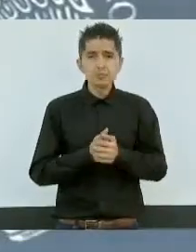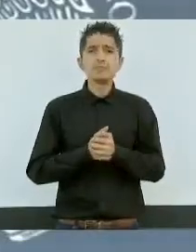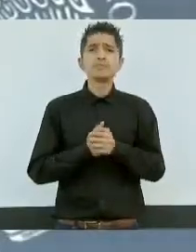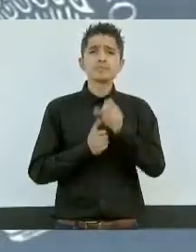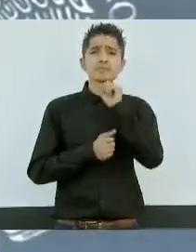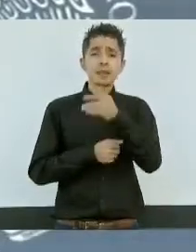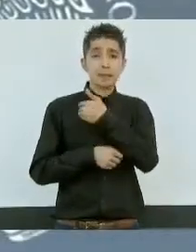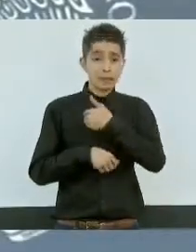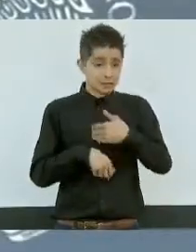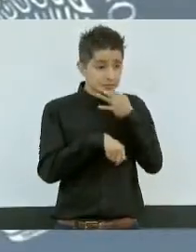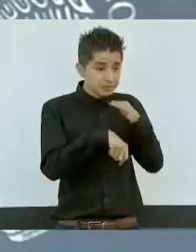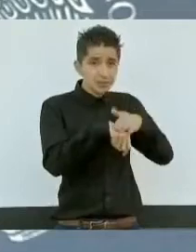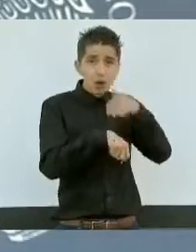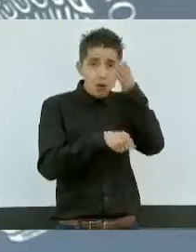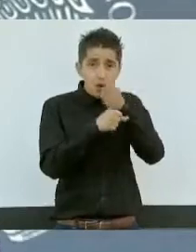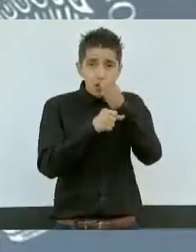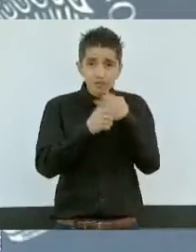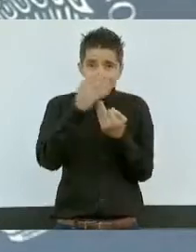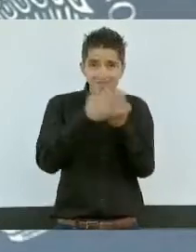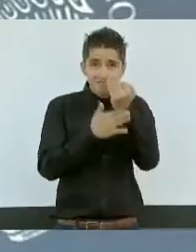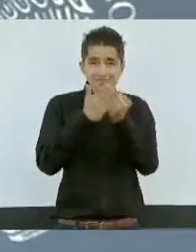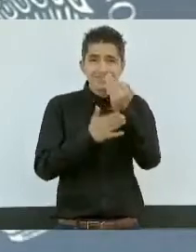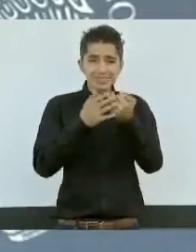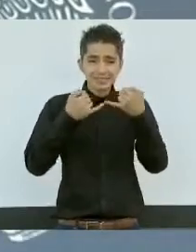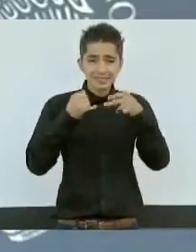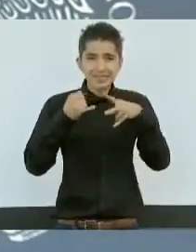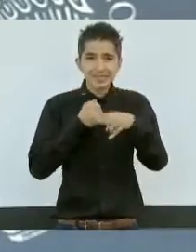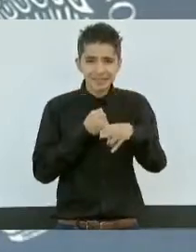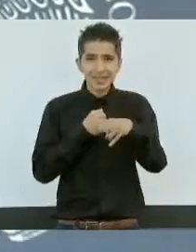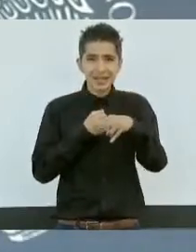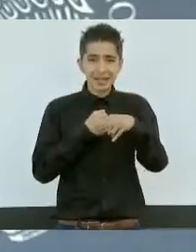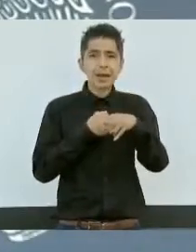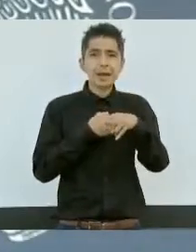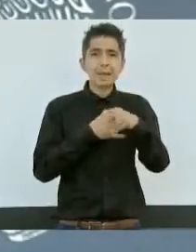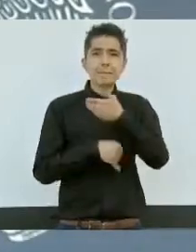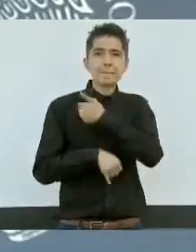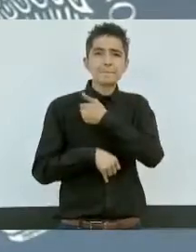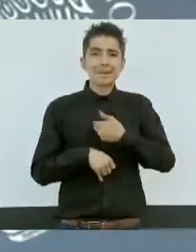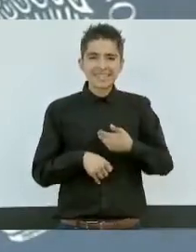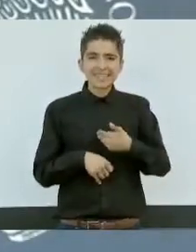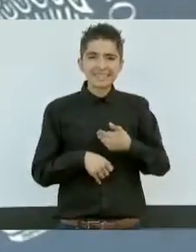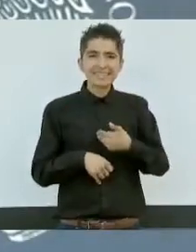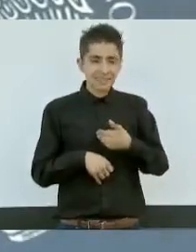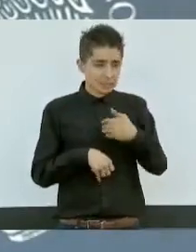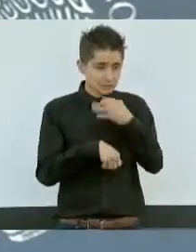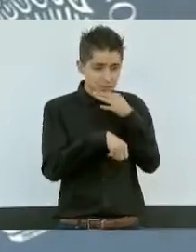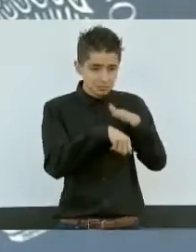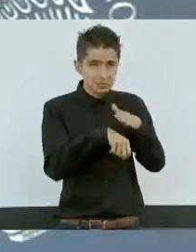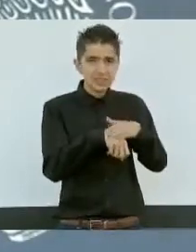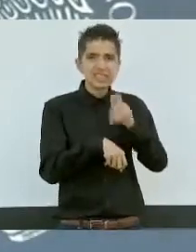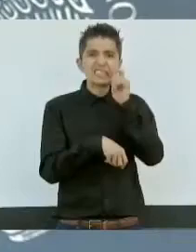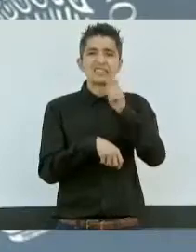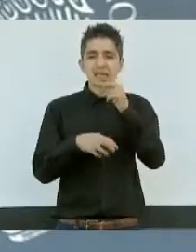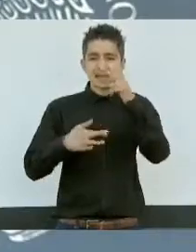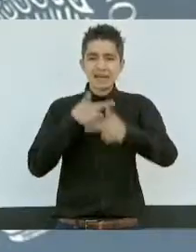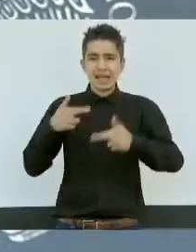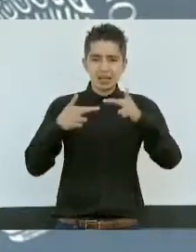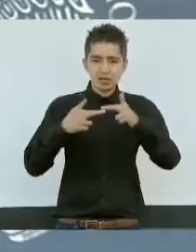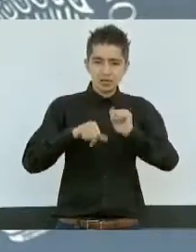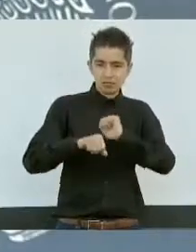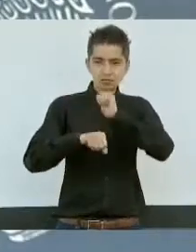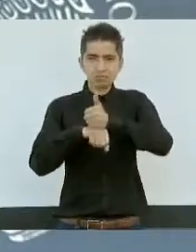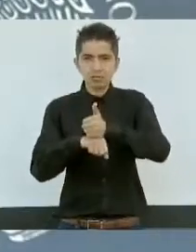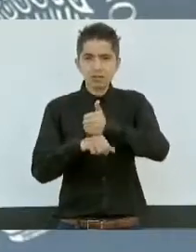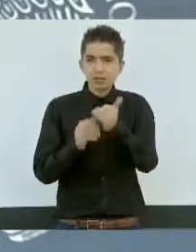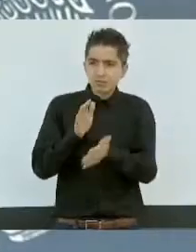Presidente, le informo que hoy por la mañana inauguramos aquí con el Presidente uno de los centros regionales que